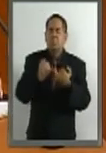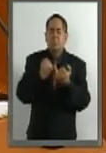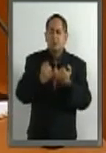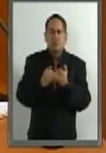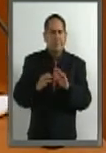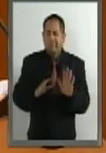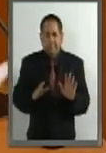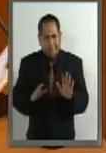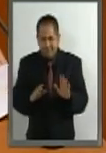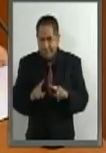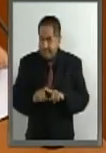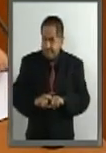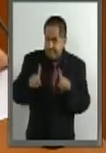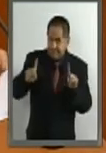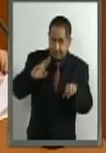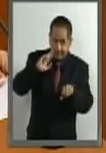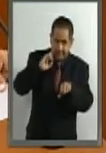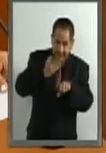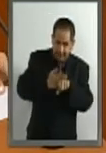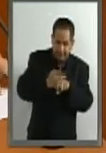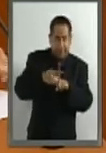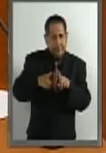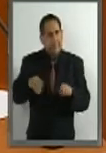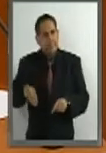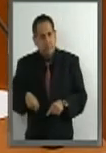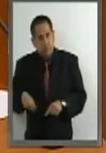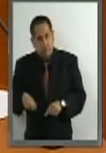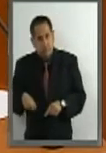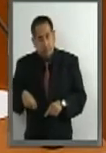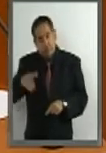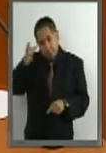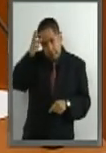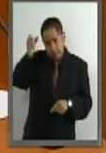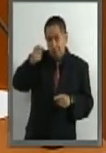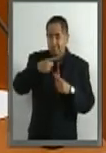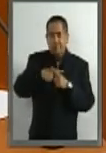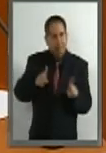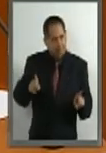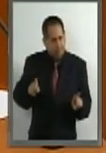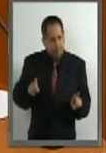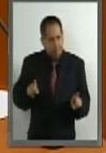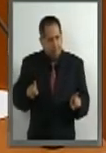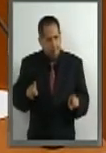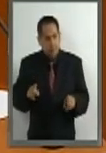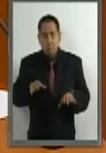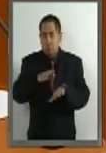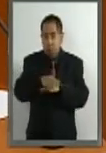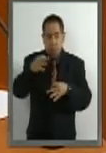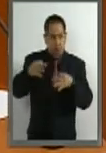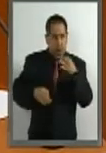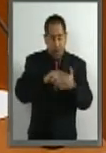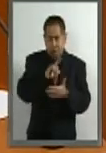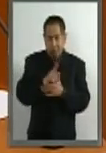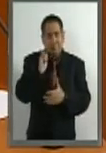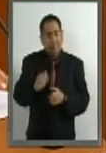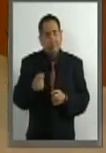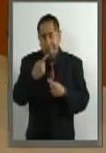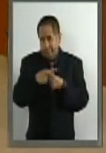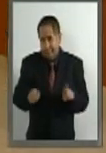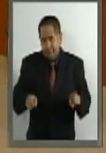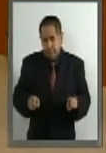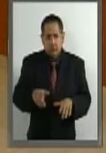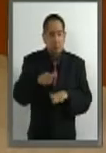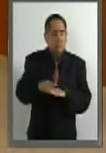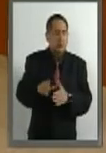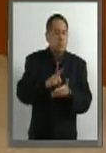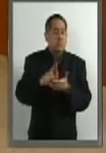Faltas Administrativas. En realidad, se trata de conceptos diferentes utilizados en ámbitos jurídicos distintos, es decir, en el